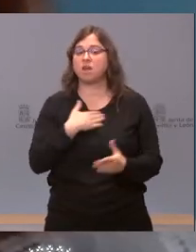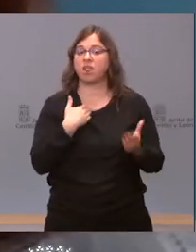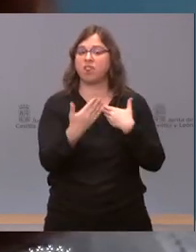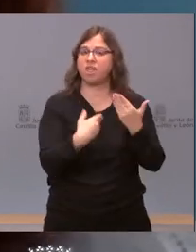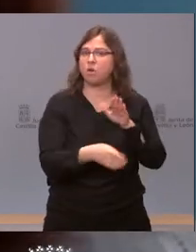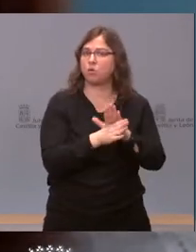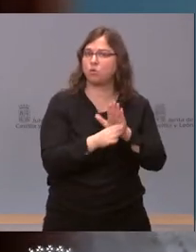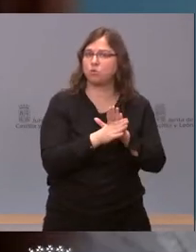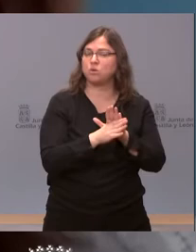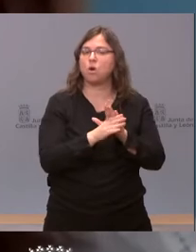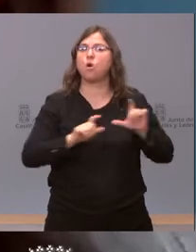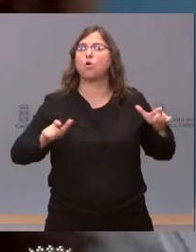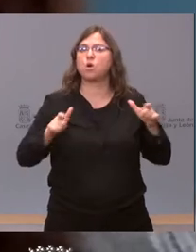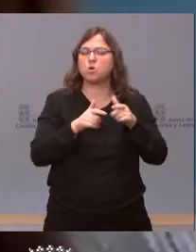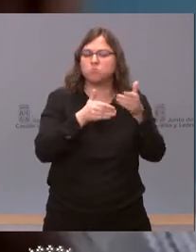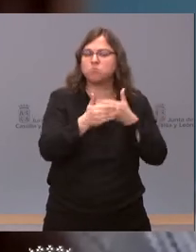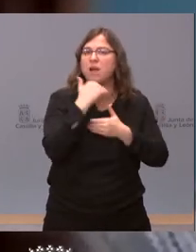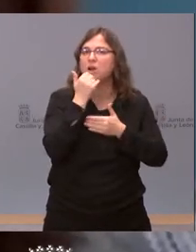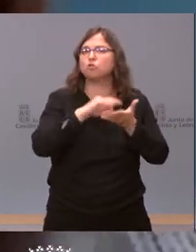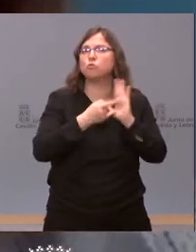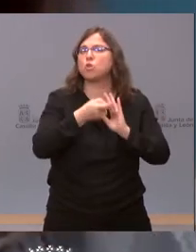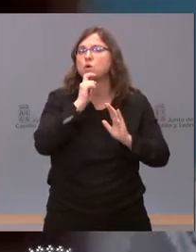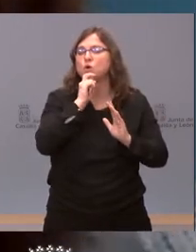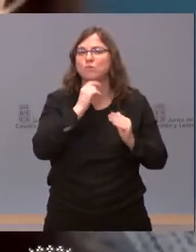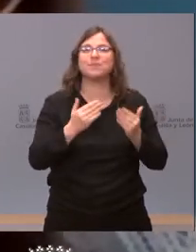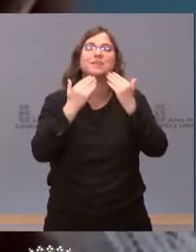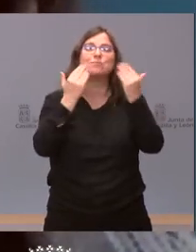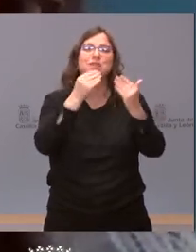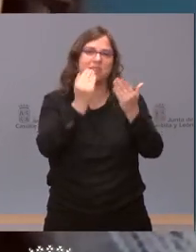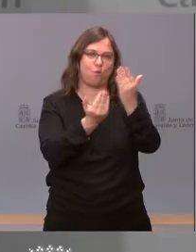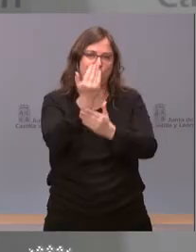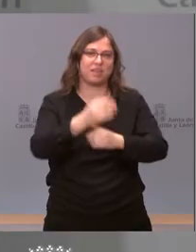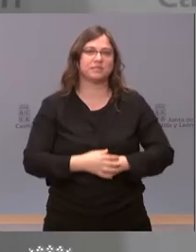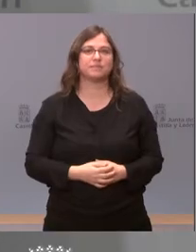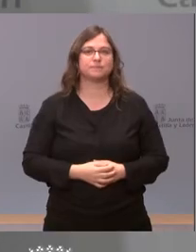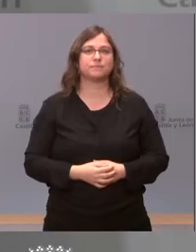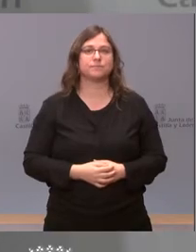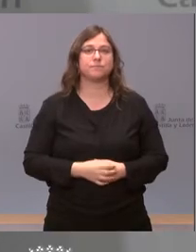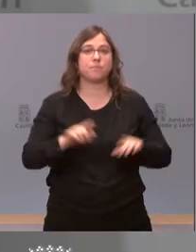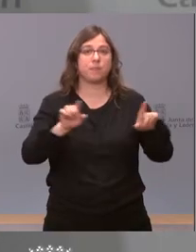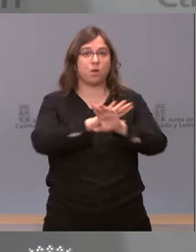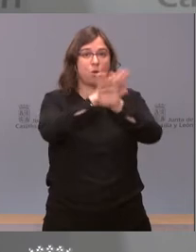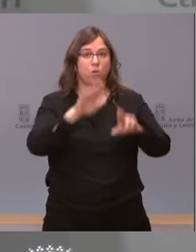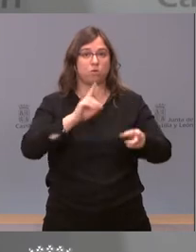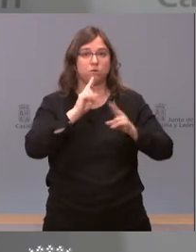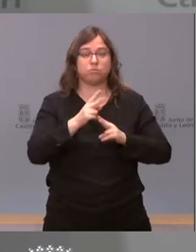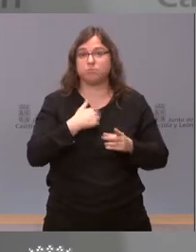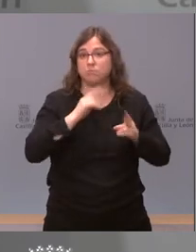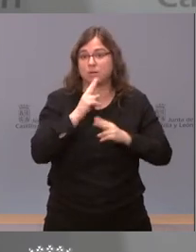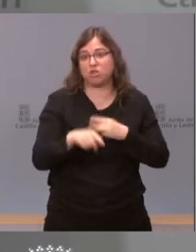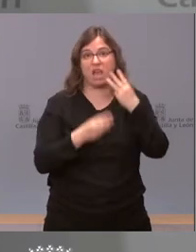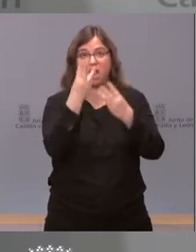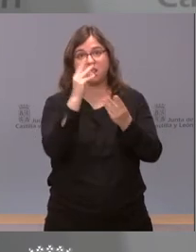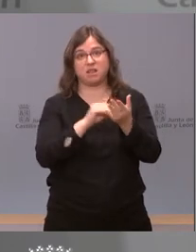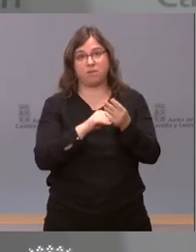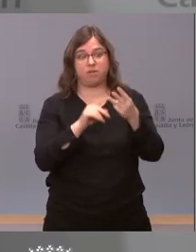pretenden mantener una reunión ¿qué solución buscan? Muchas gracias. Buenos días. Mire, sobre esta última pregunta me va a permitir que no le responda por tercera vez